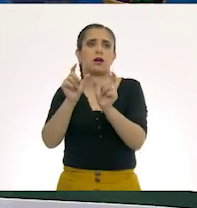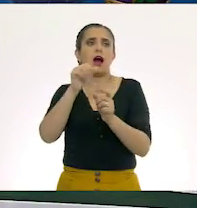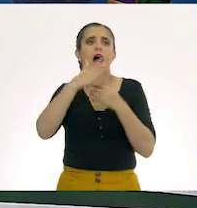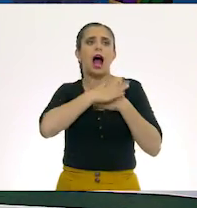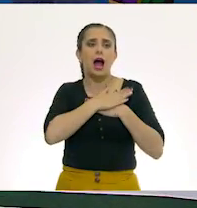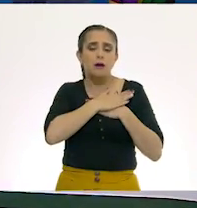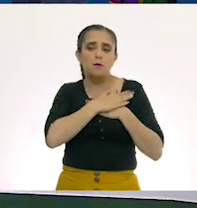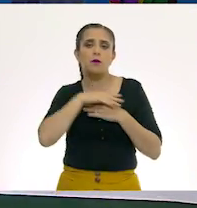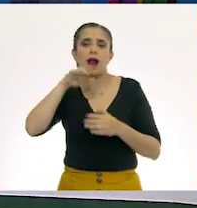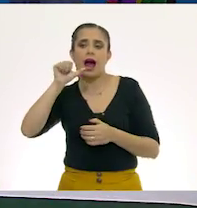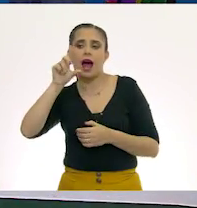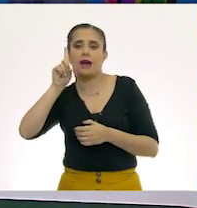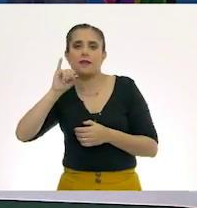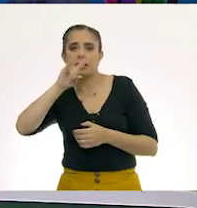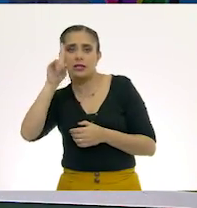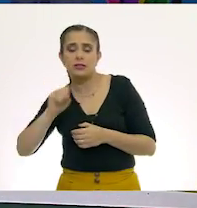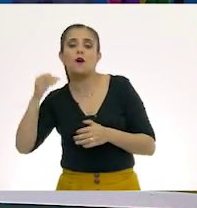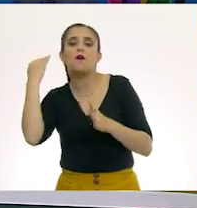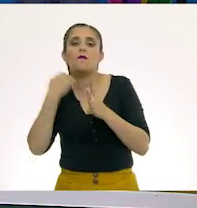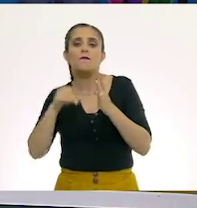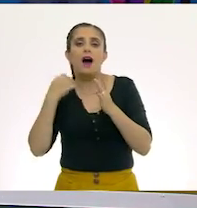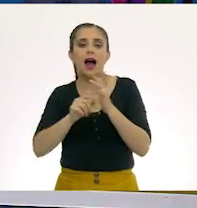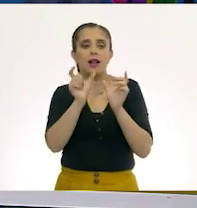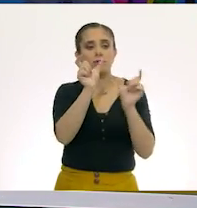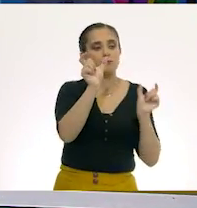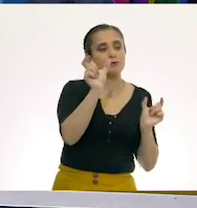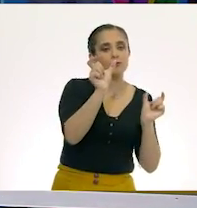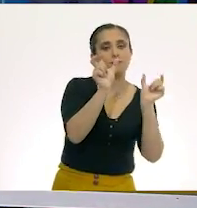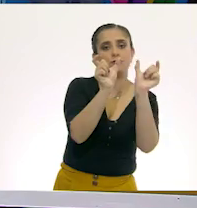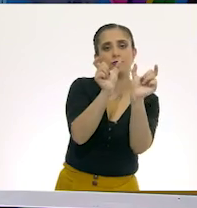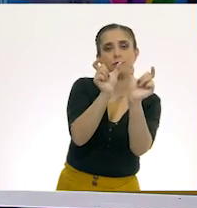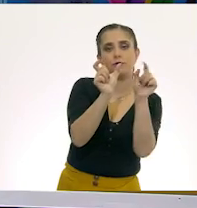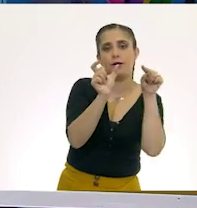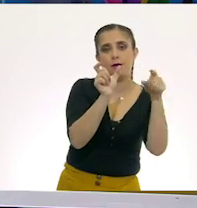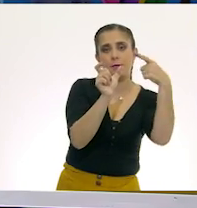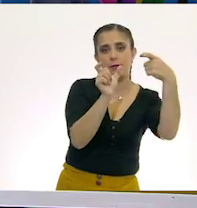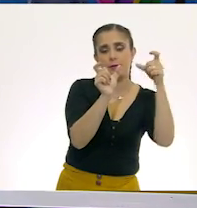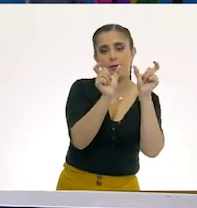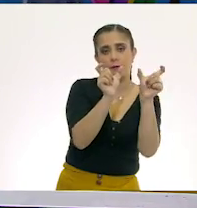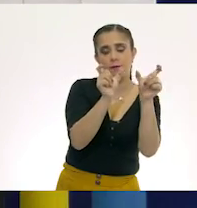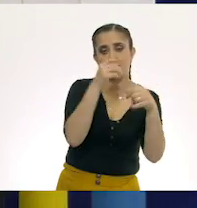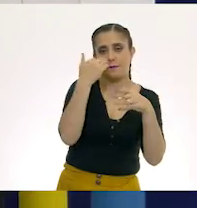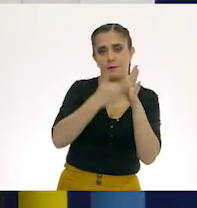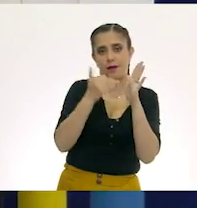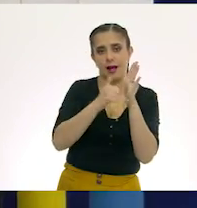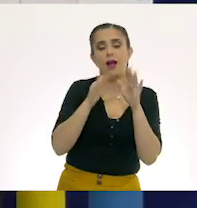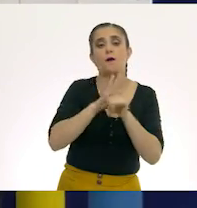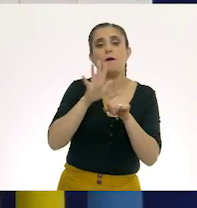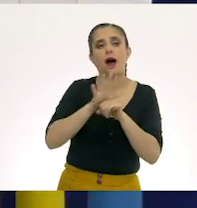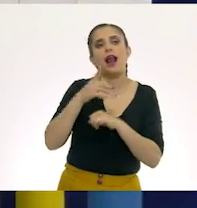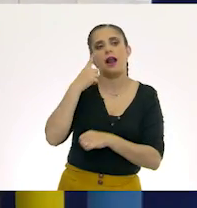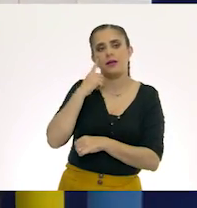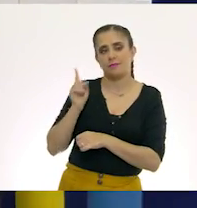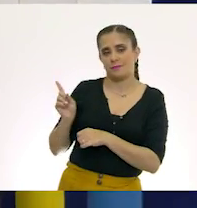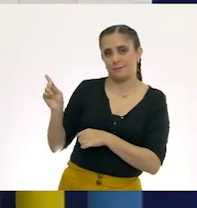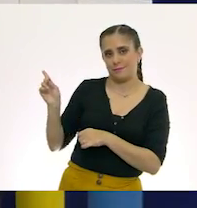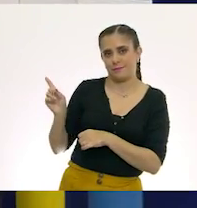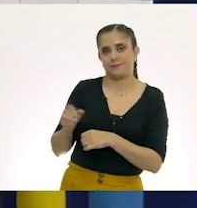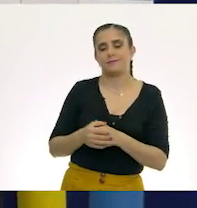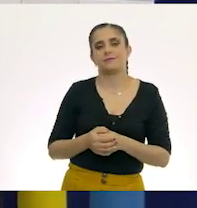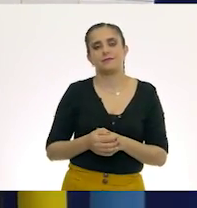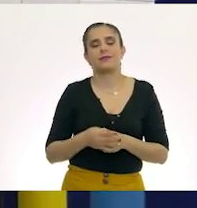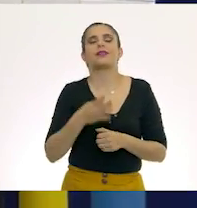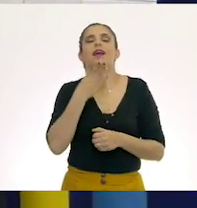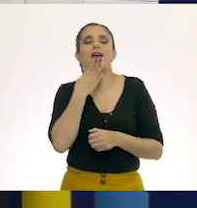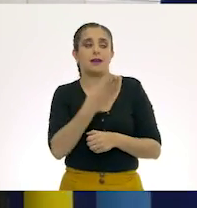Sí, pero nos falta un... Sí, el último de la primera columna. Muy bien. ¿Qué te parece, Rablito? Bien,